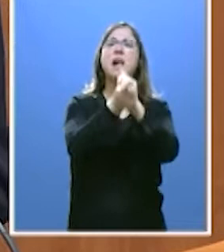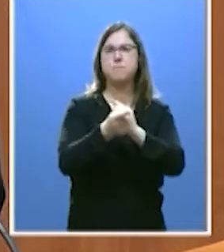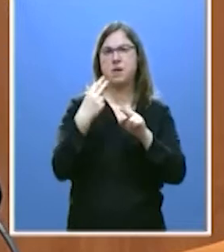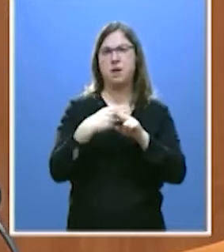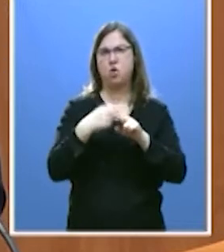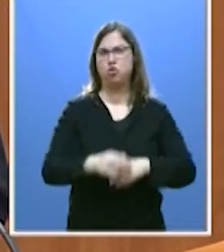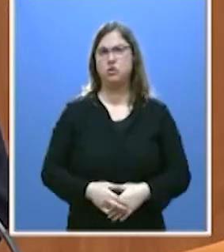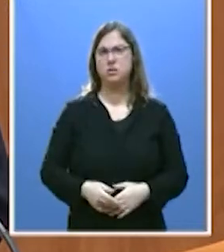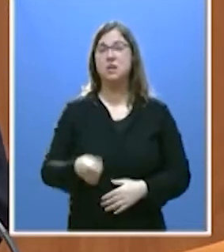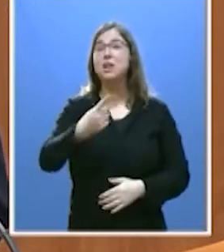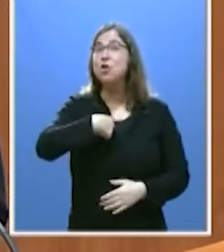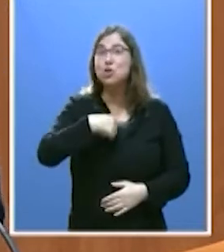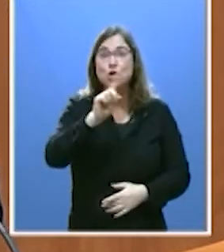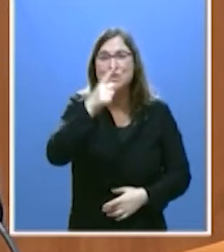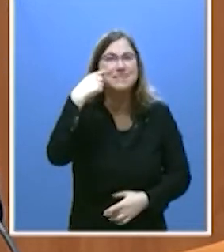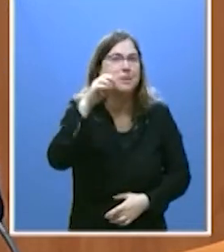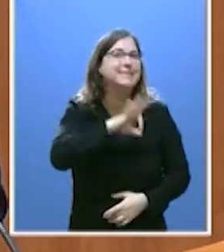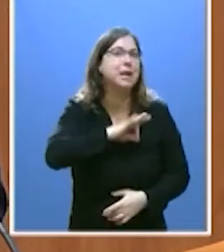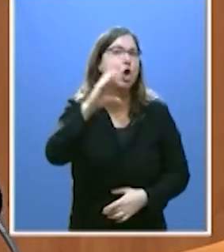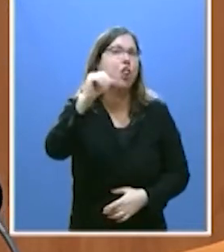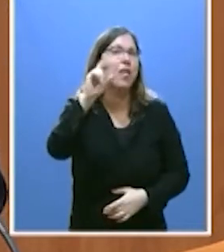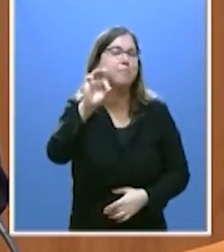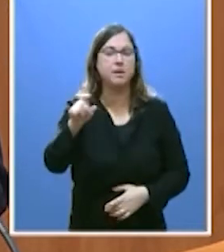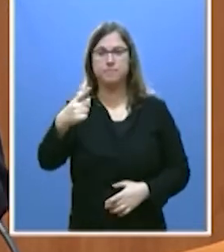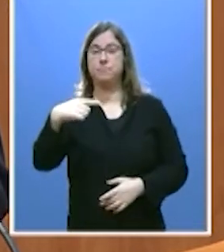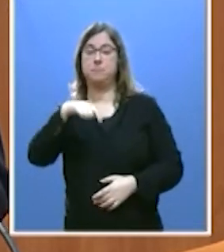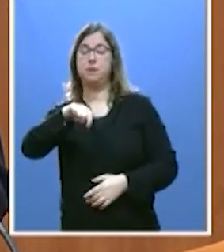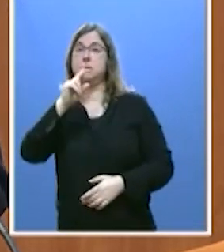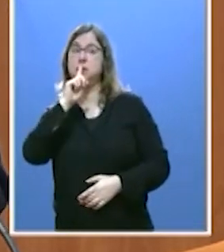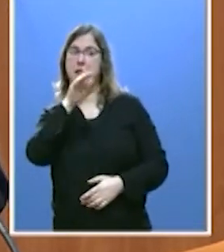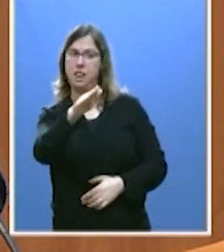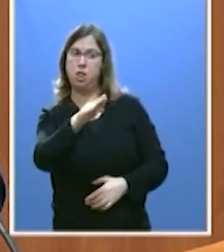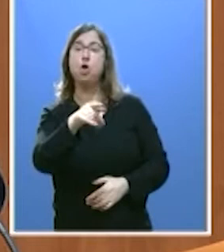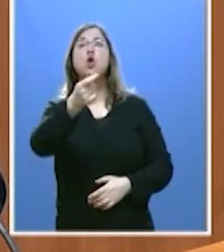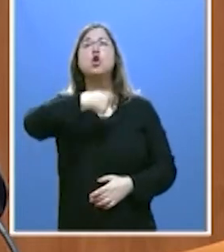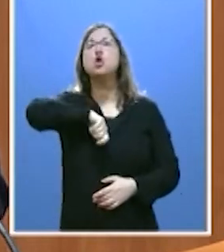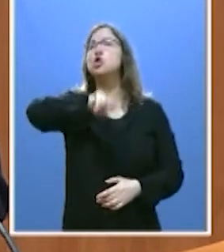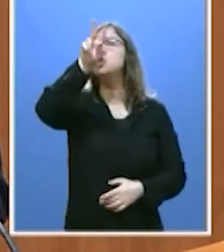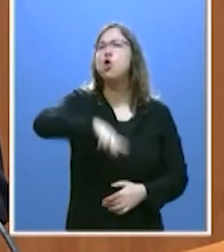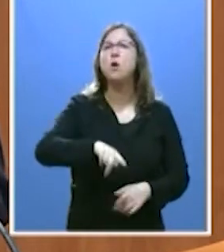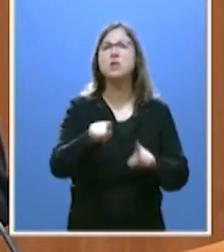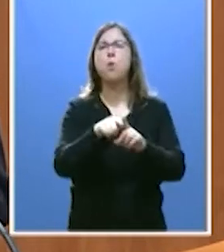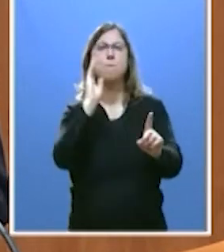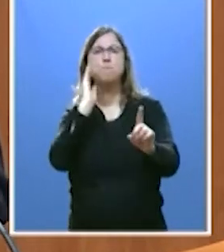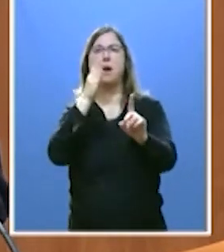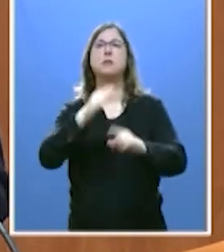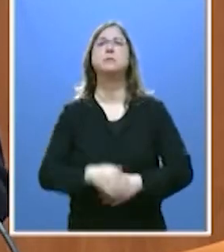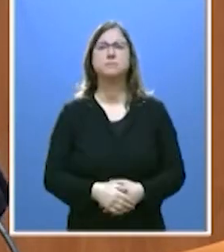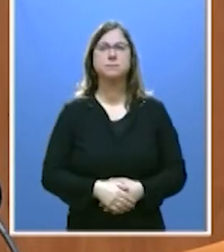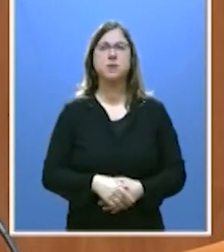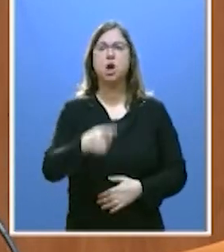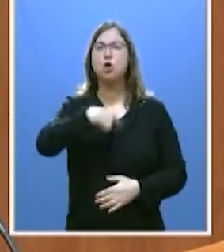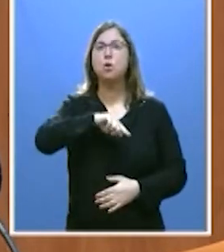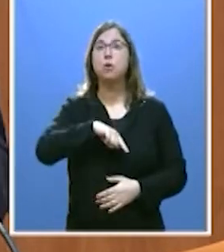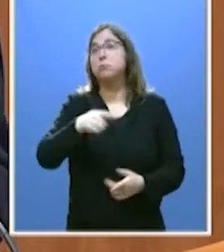Pero ¿sabe lo que no somos tan poco, señor Cepa? Y no vamos a ser un garrote. No vamos